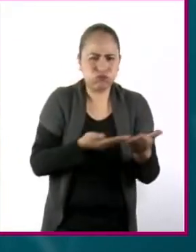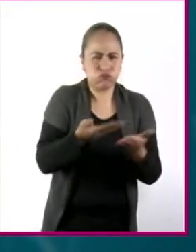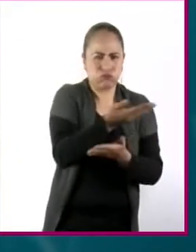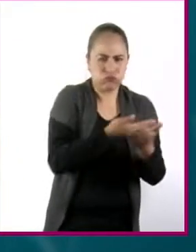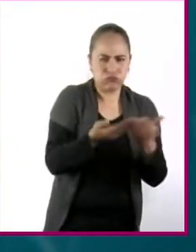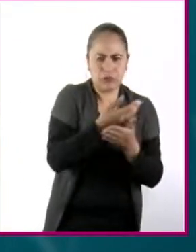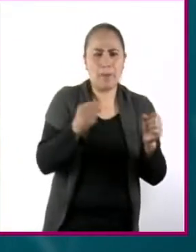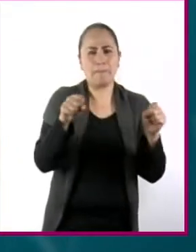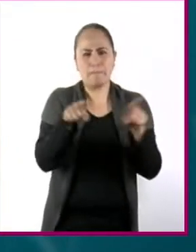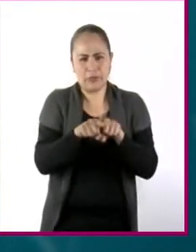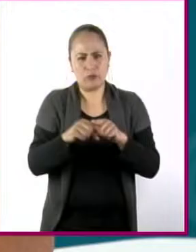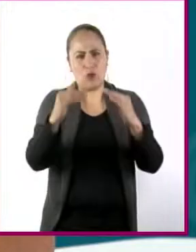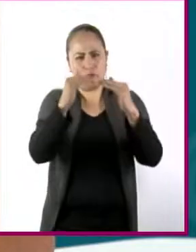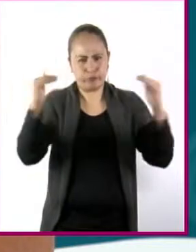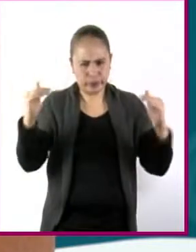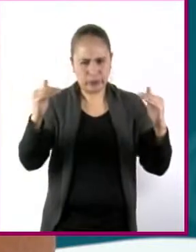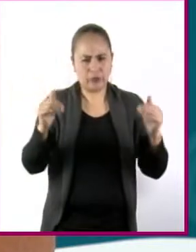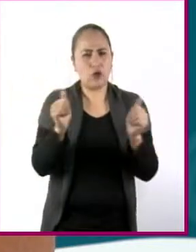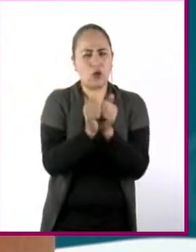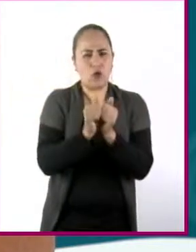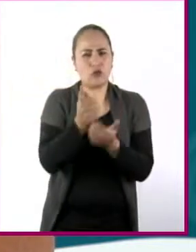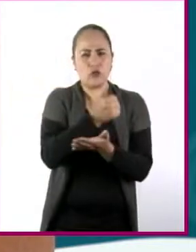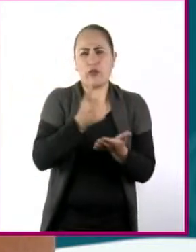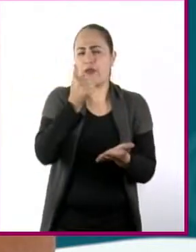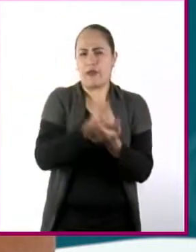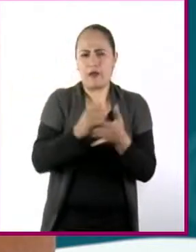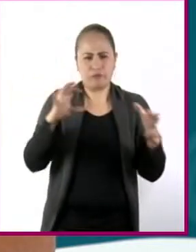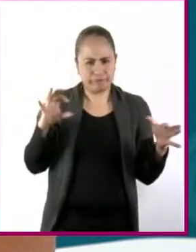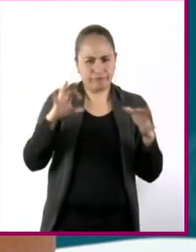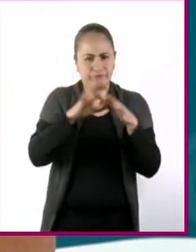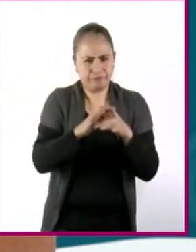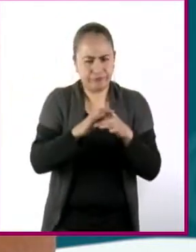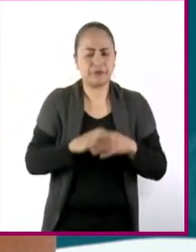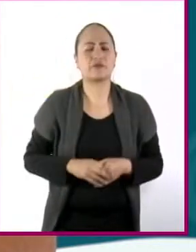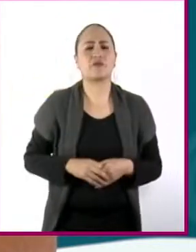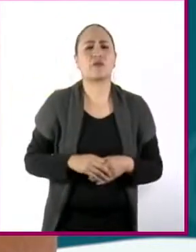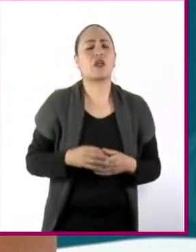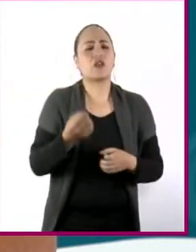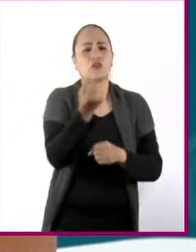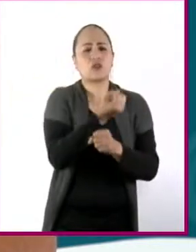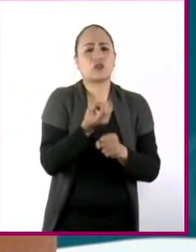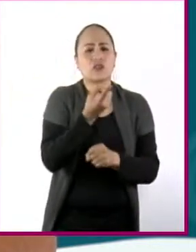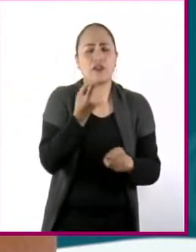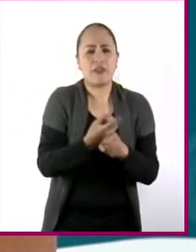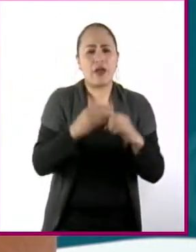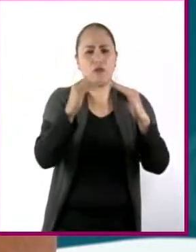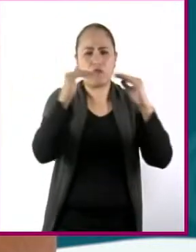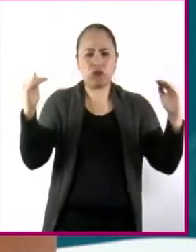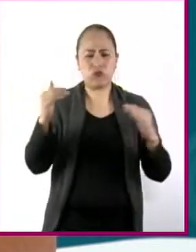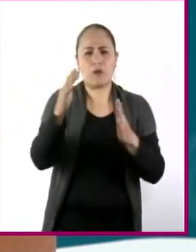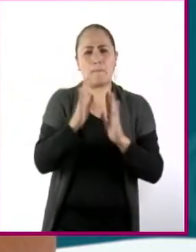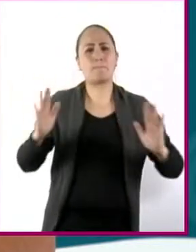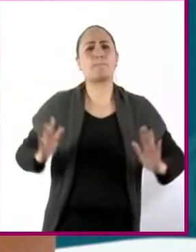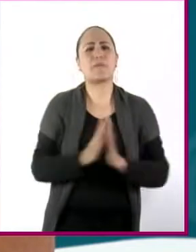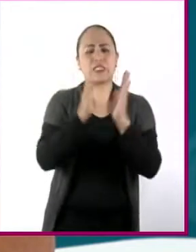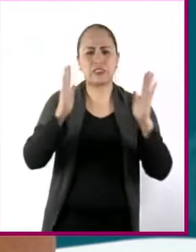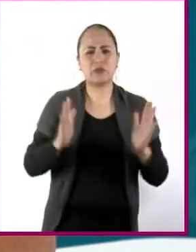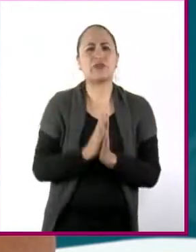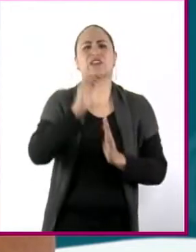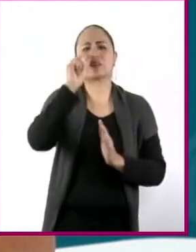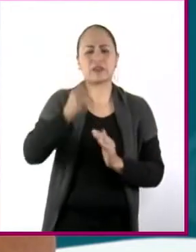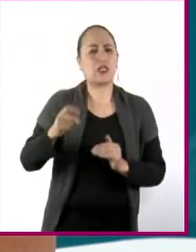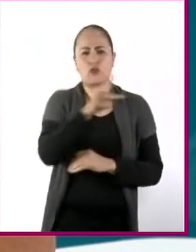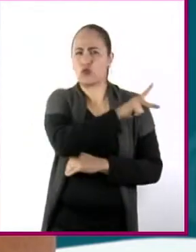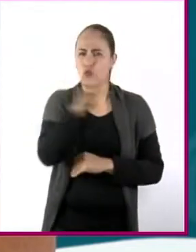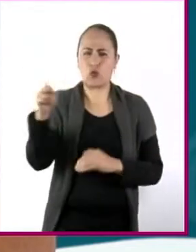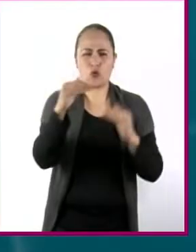democracia siempre tienen que ir de la mano. Una sociedad democrática es aquella que promueve que todas las personas sean consideradas iguales por el valor que